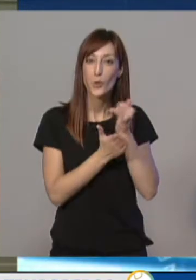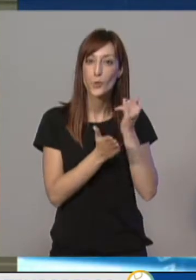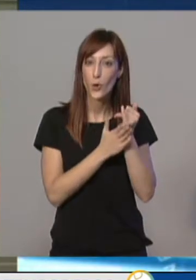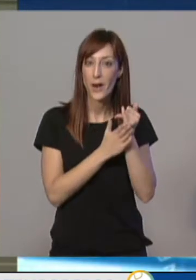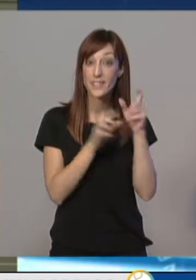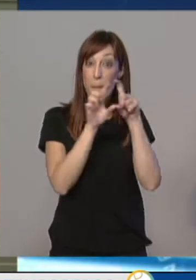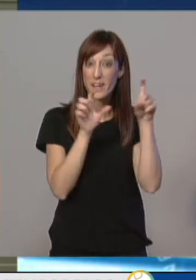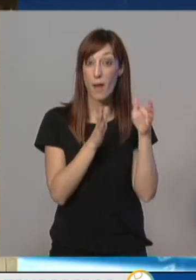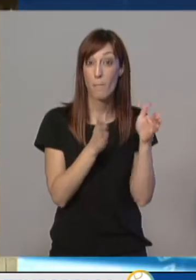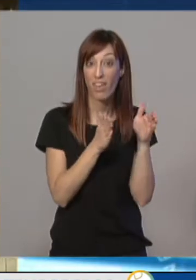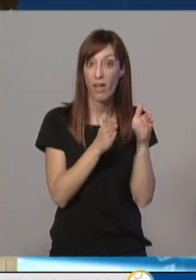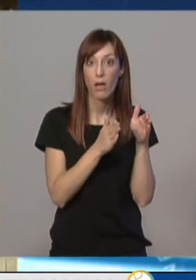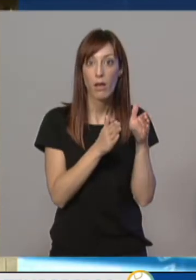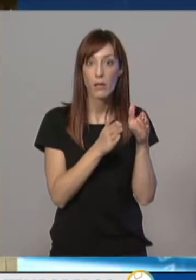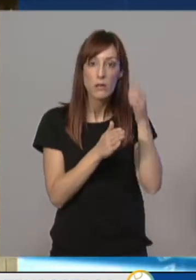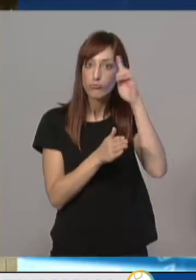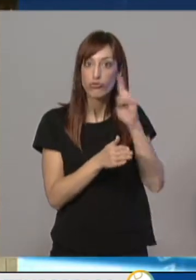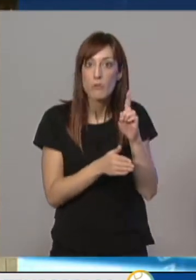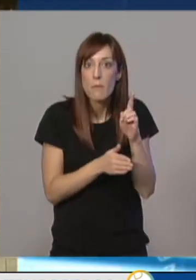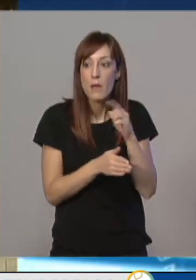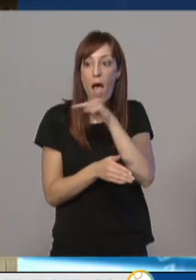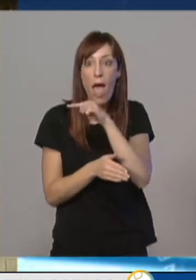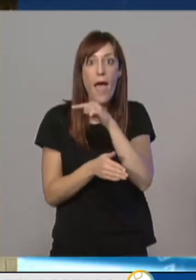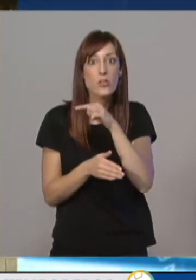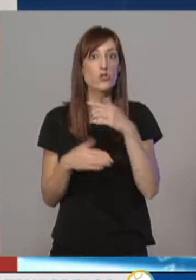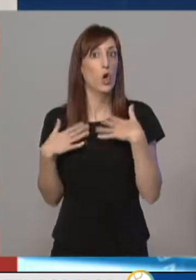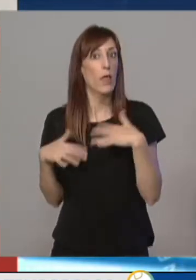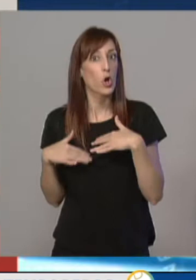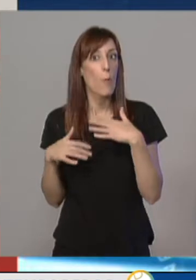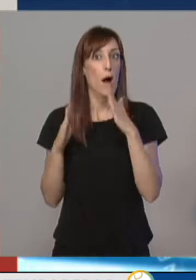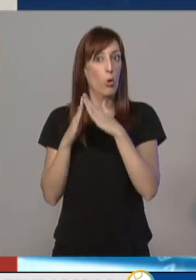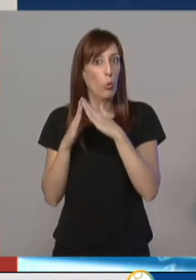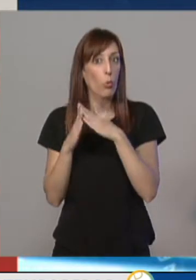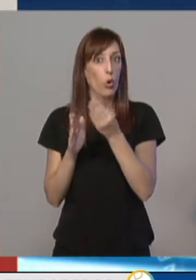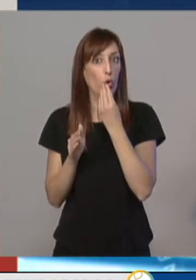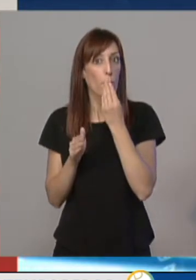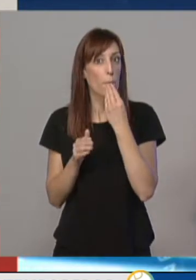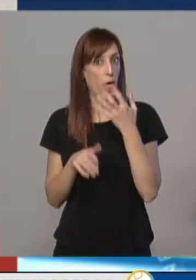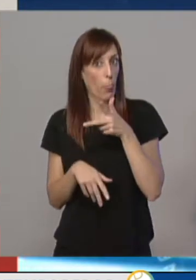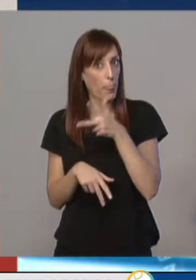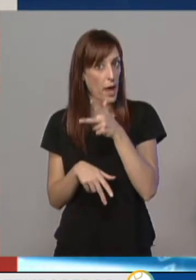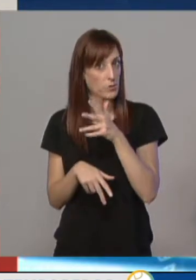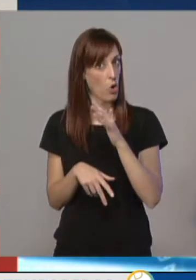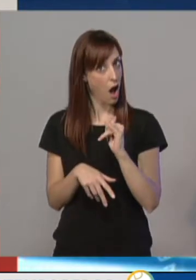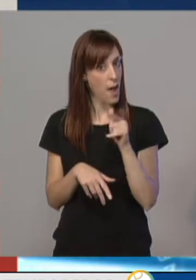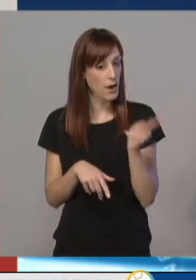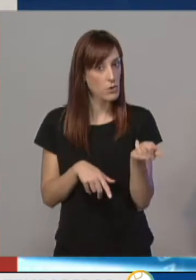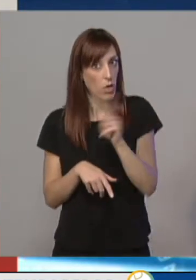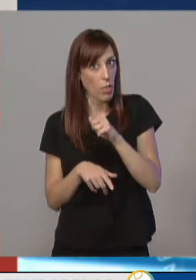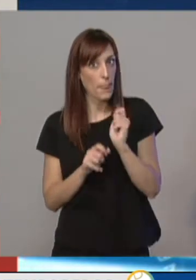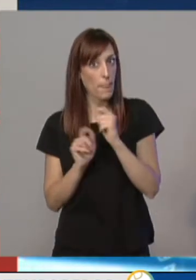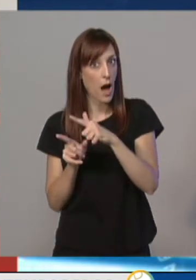los temporeros... ...tienen derecho a un alojamiento, comida y vestuario. La mayor irregularidad que vemos